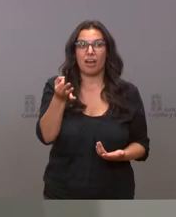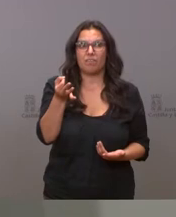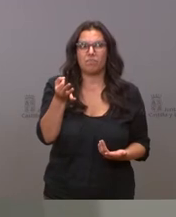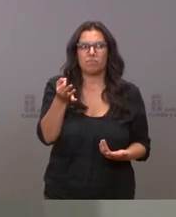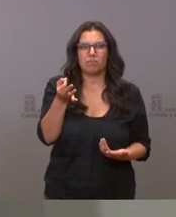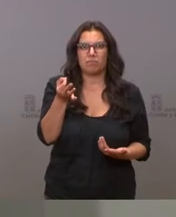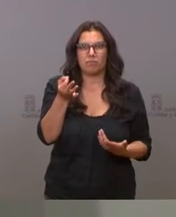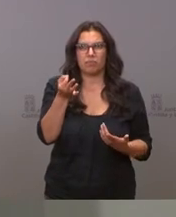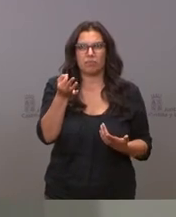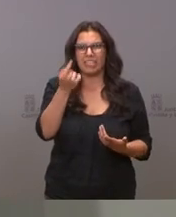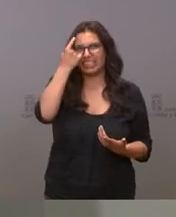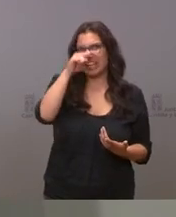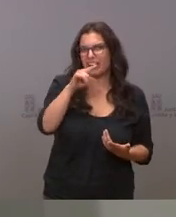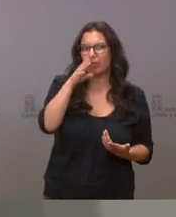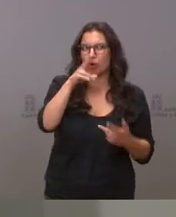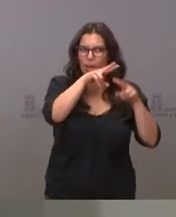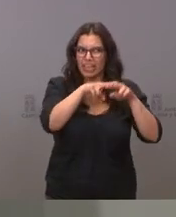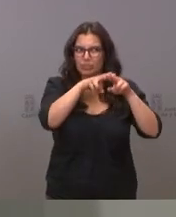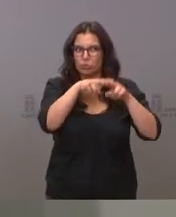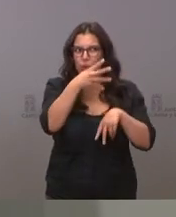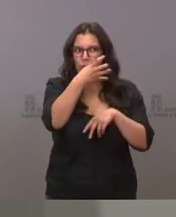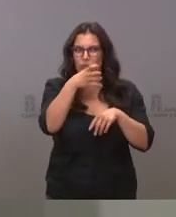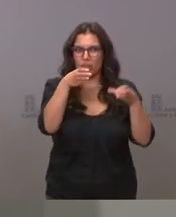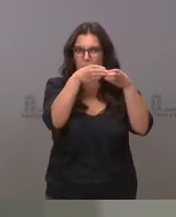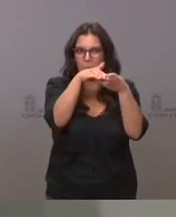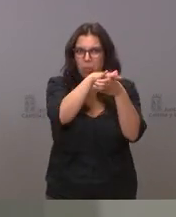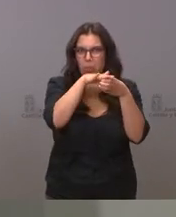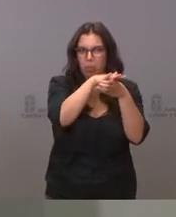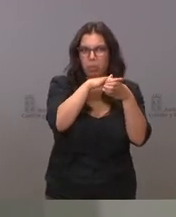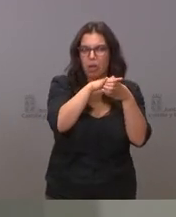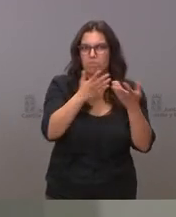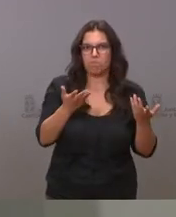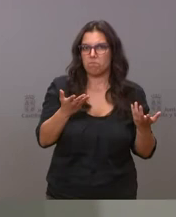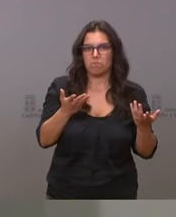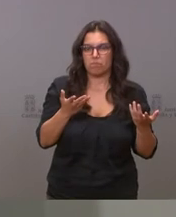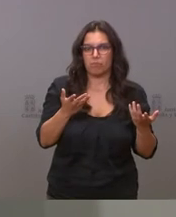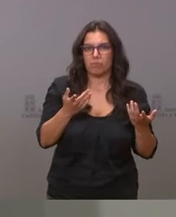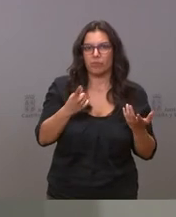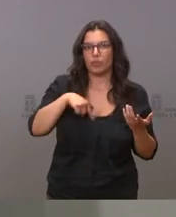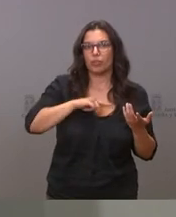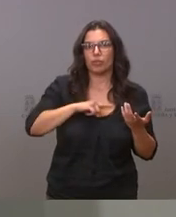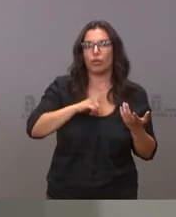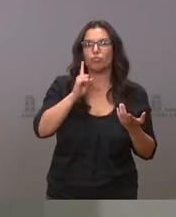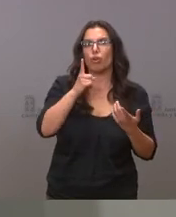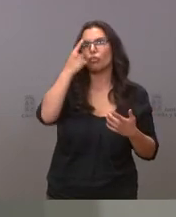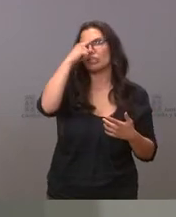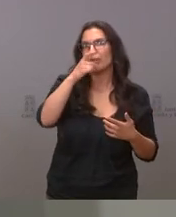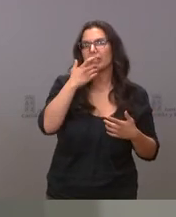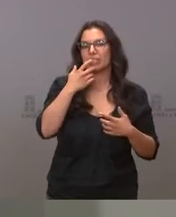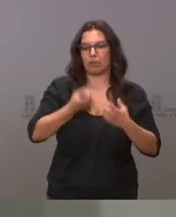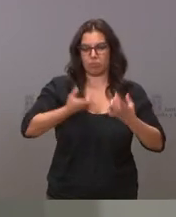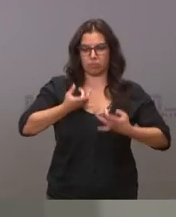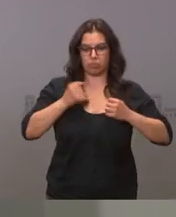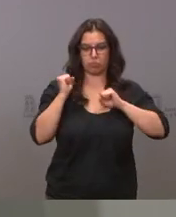de 400 personas ni la seguridad lo único que hemos medido es producción de anticuerpos pero es que esto